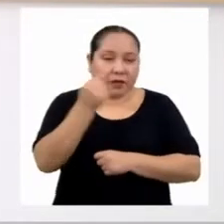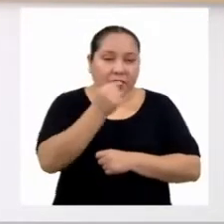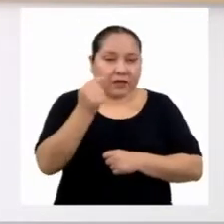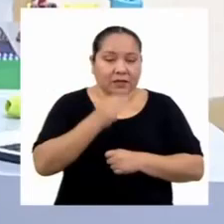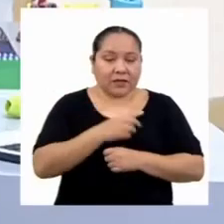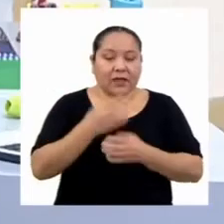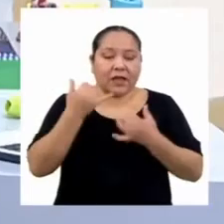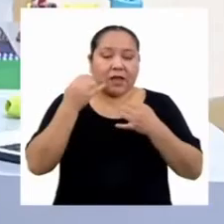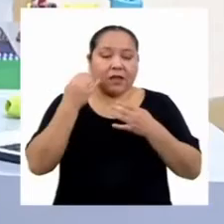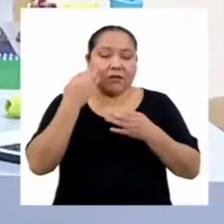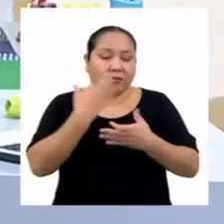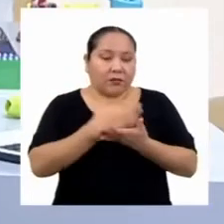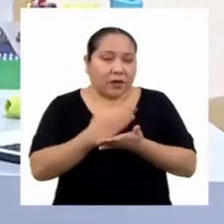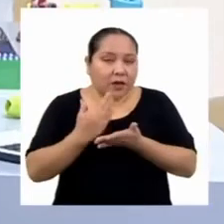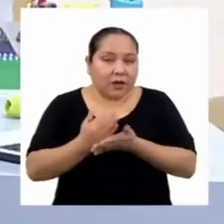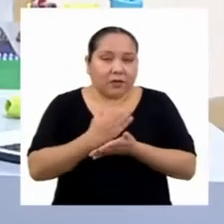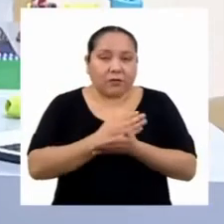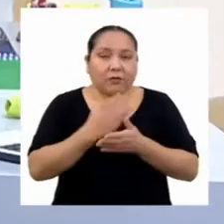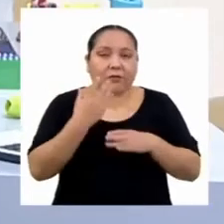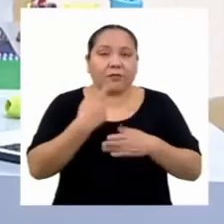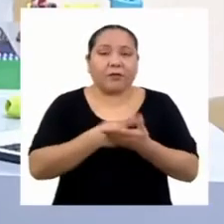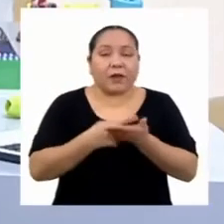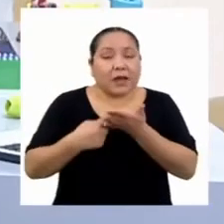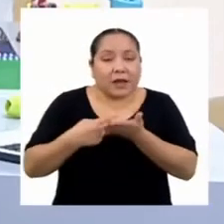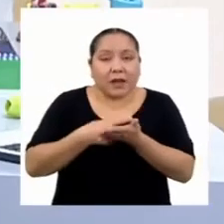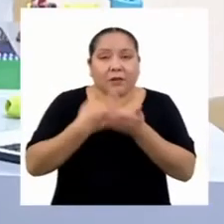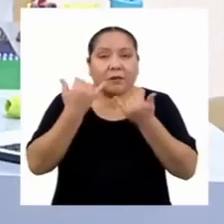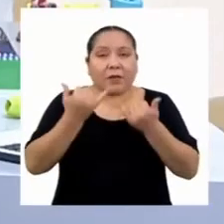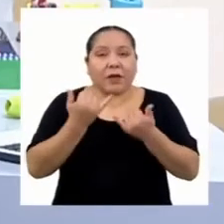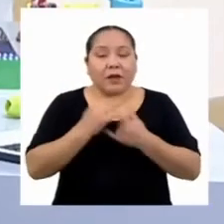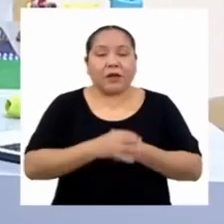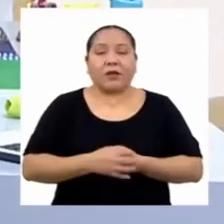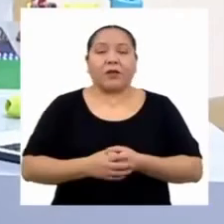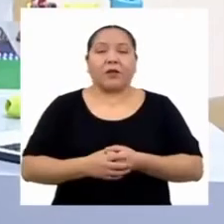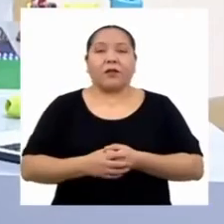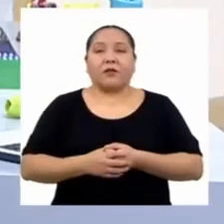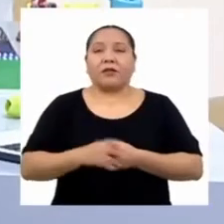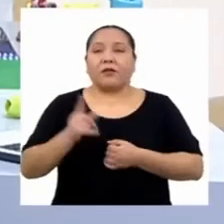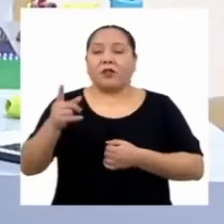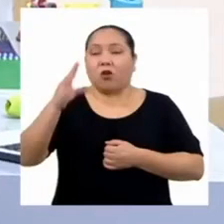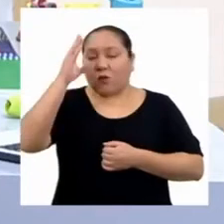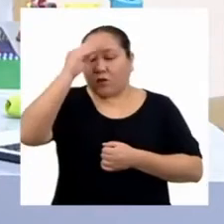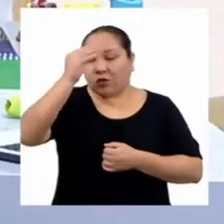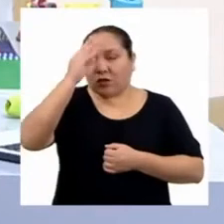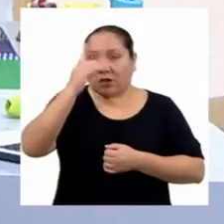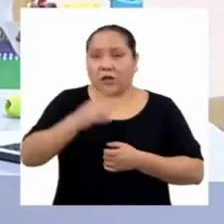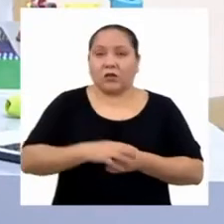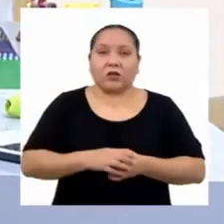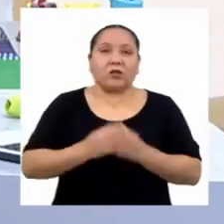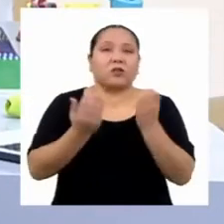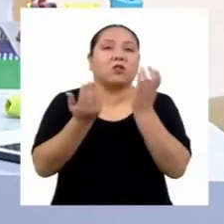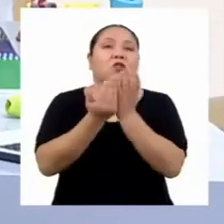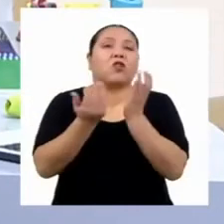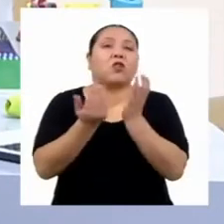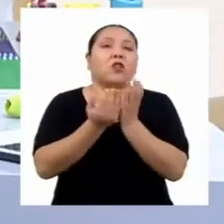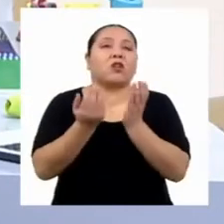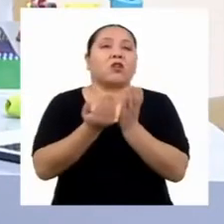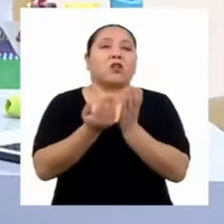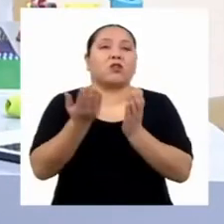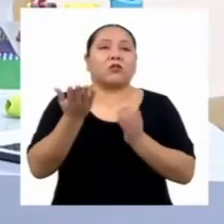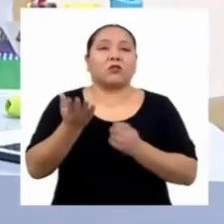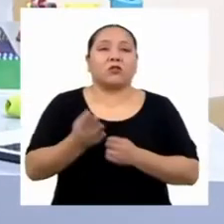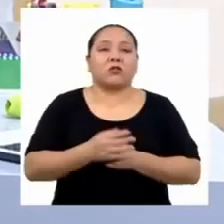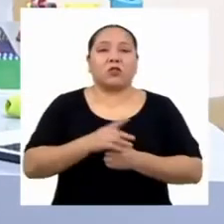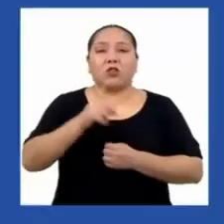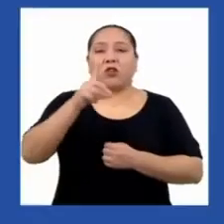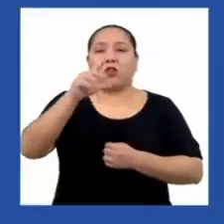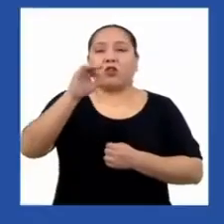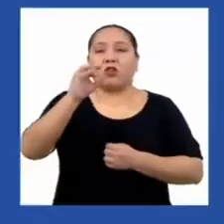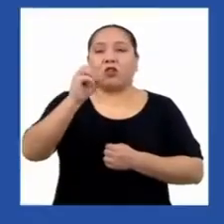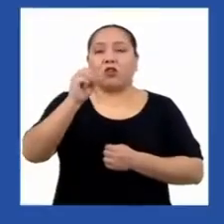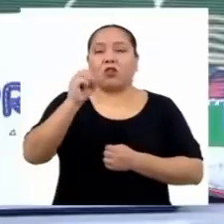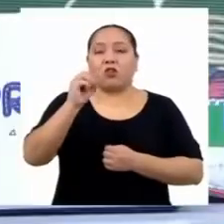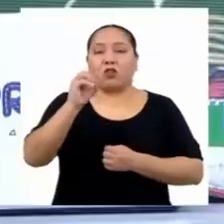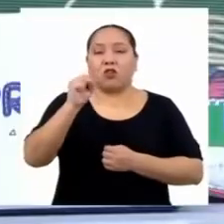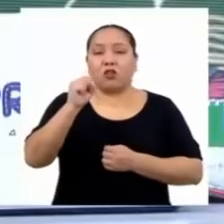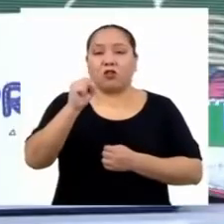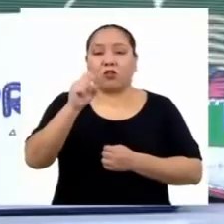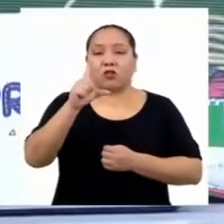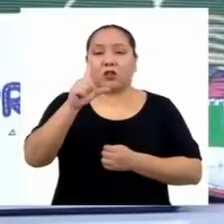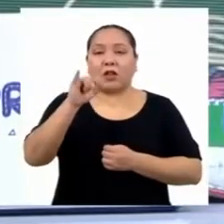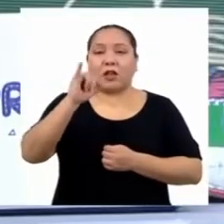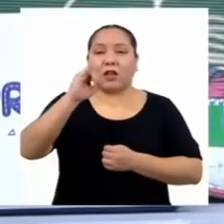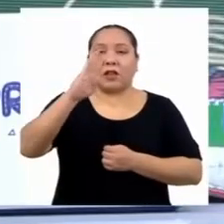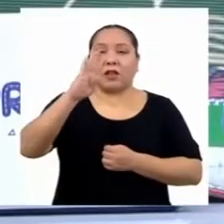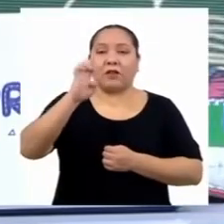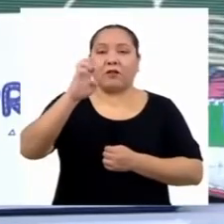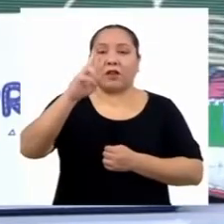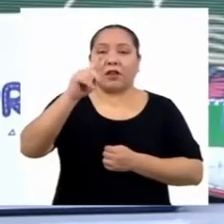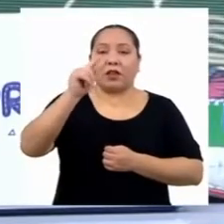diseñaremos hoy? Los chicos y chicas, familias y docentes de la comunidad educativa de la institución educativa Los Libertadores. La idea